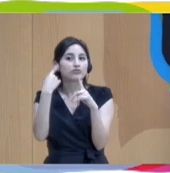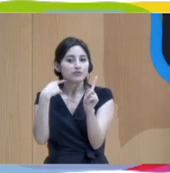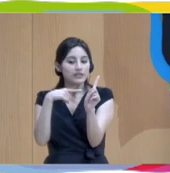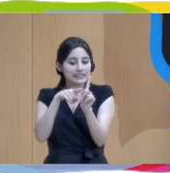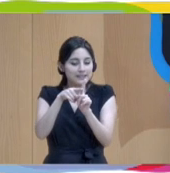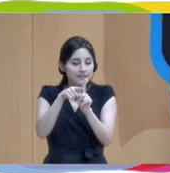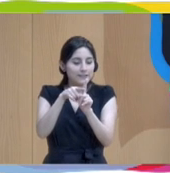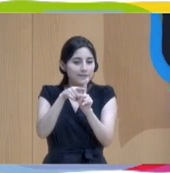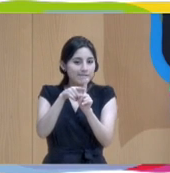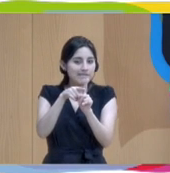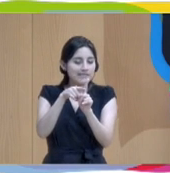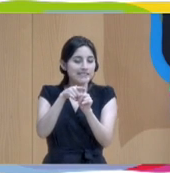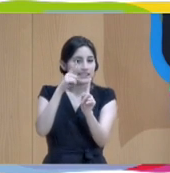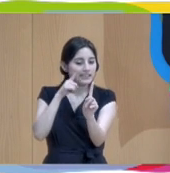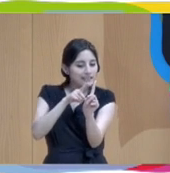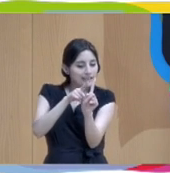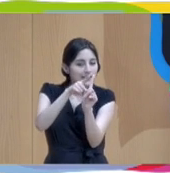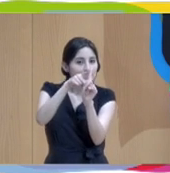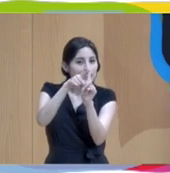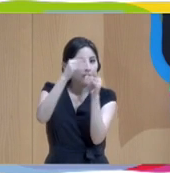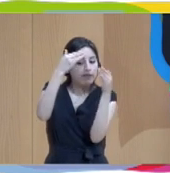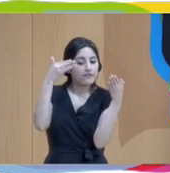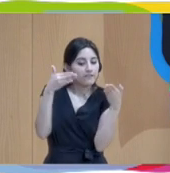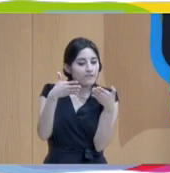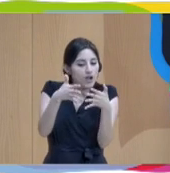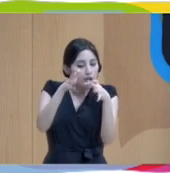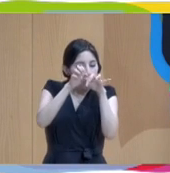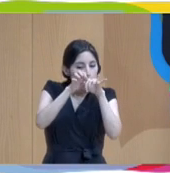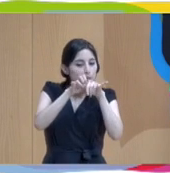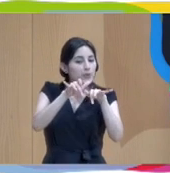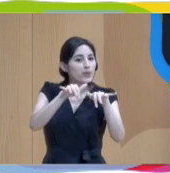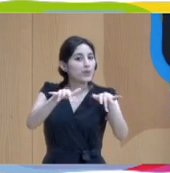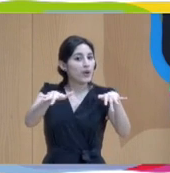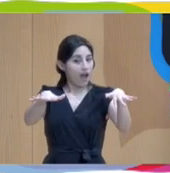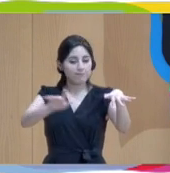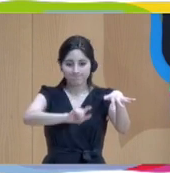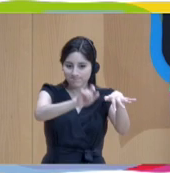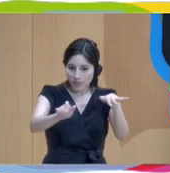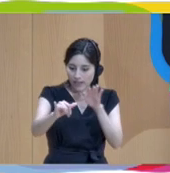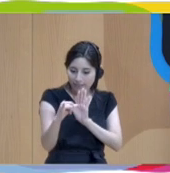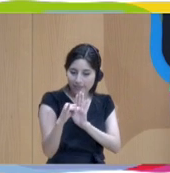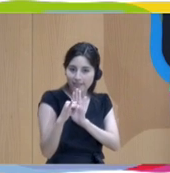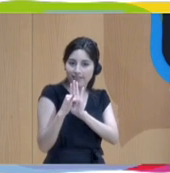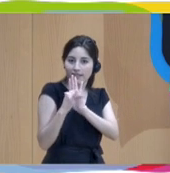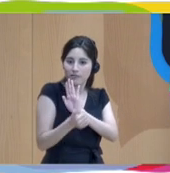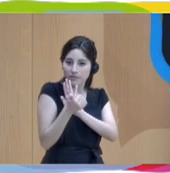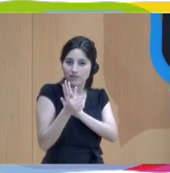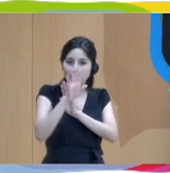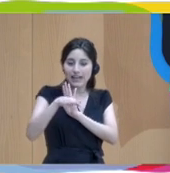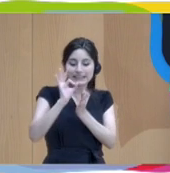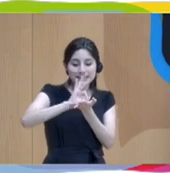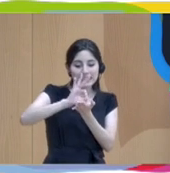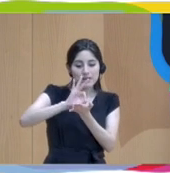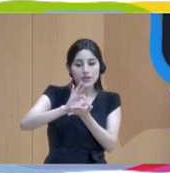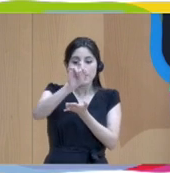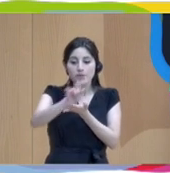difundiendo este enfoque que nos acerca a las personas y que hace que los servicios se centren en las necesidades que